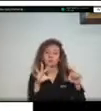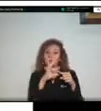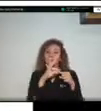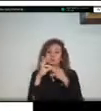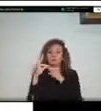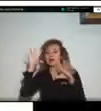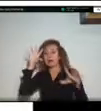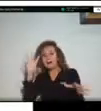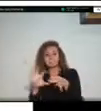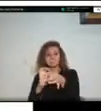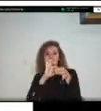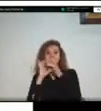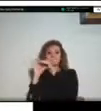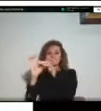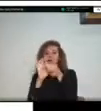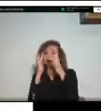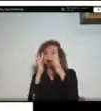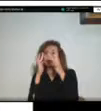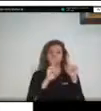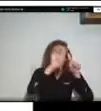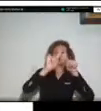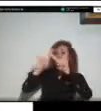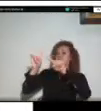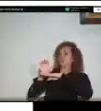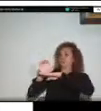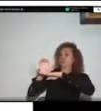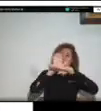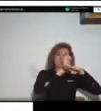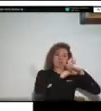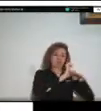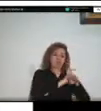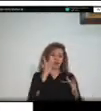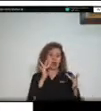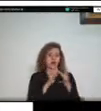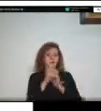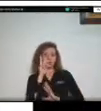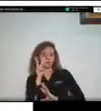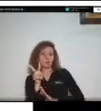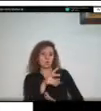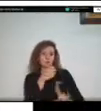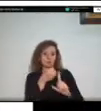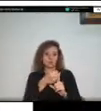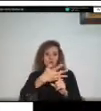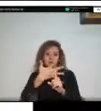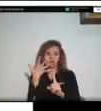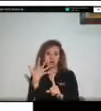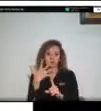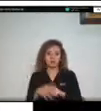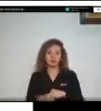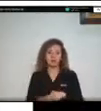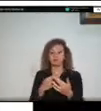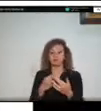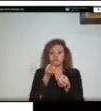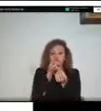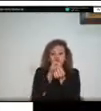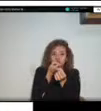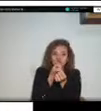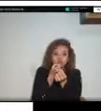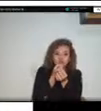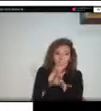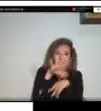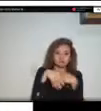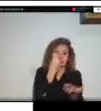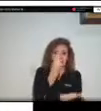de tal forma que ha podido verse de cierta forma el resultado en el corto plazo del manejo que se le ha dado a estos